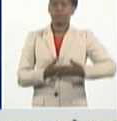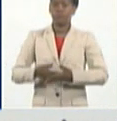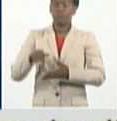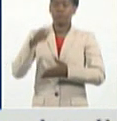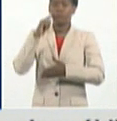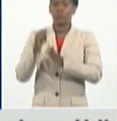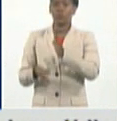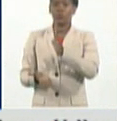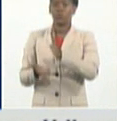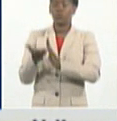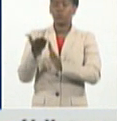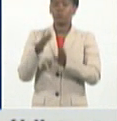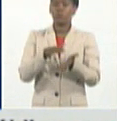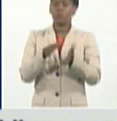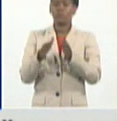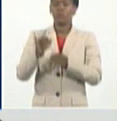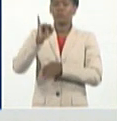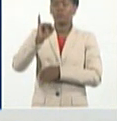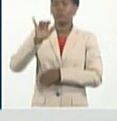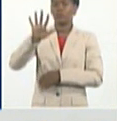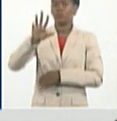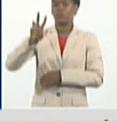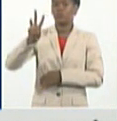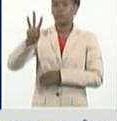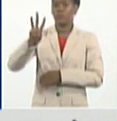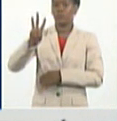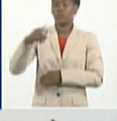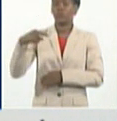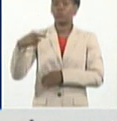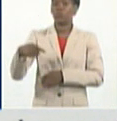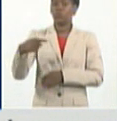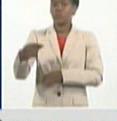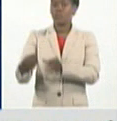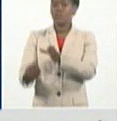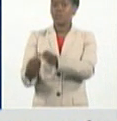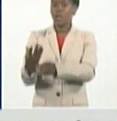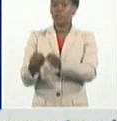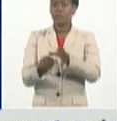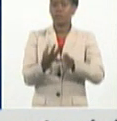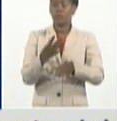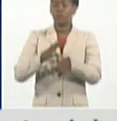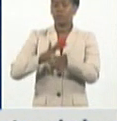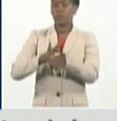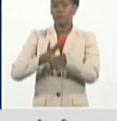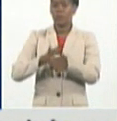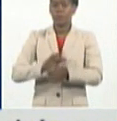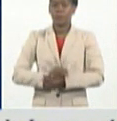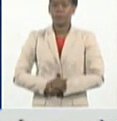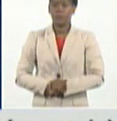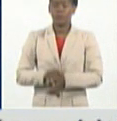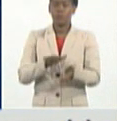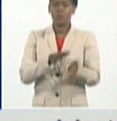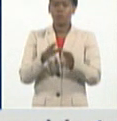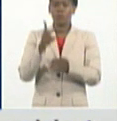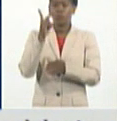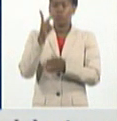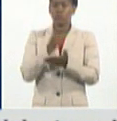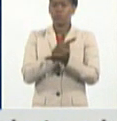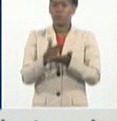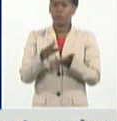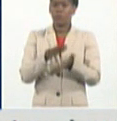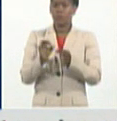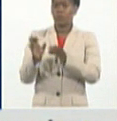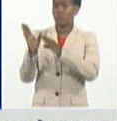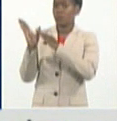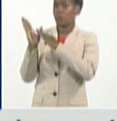de 653 por día como promedio. Los últimos 15 días que se ven reflejados